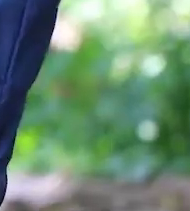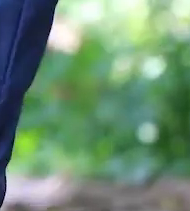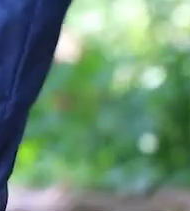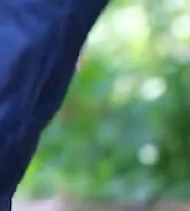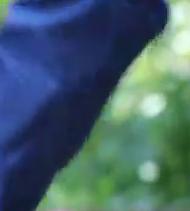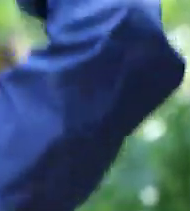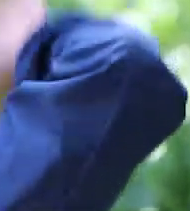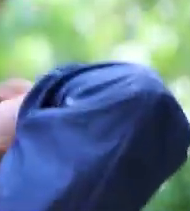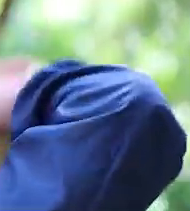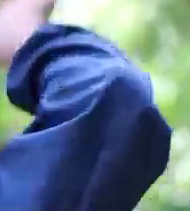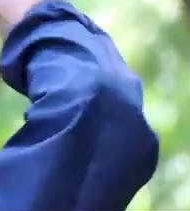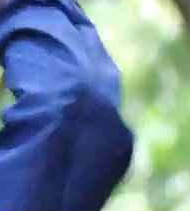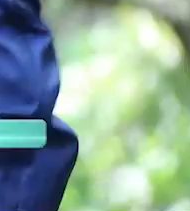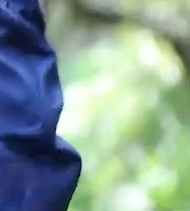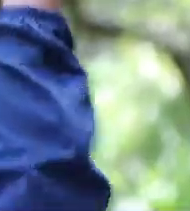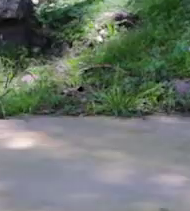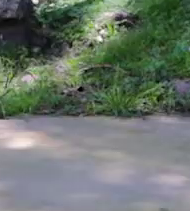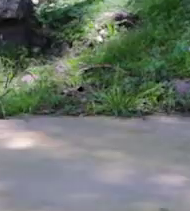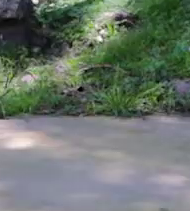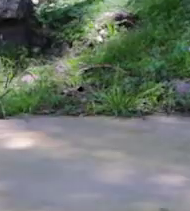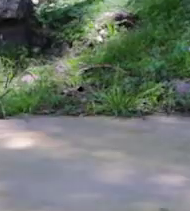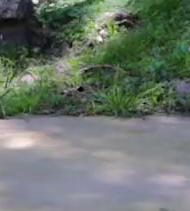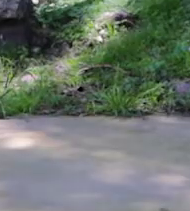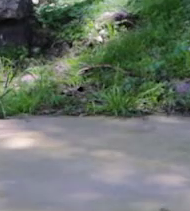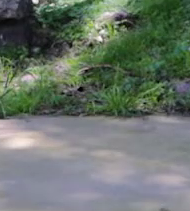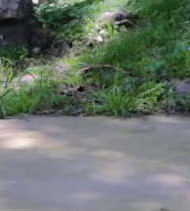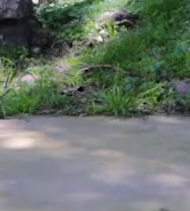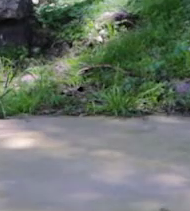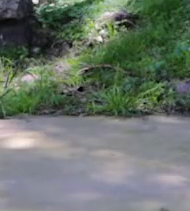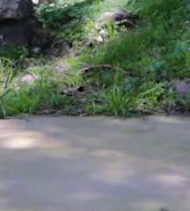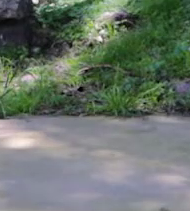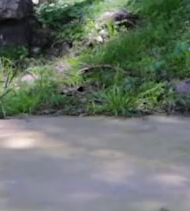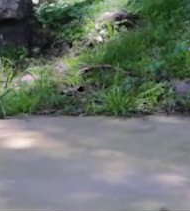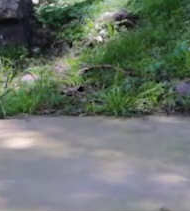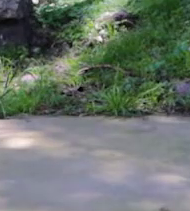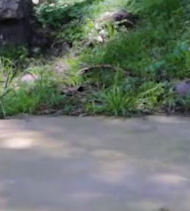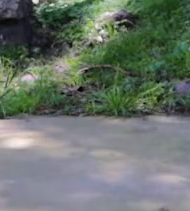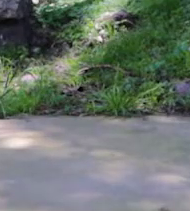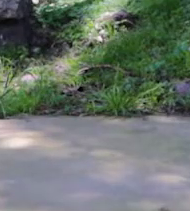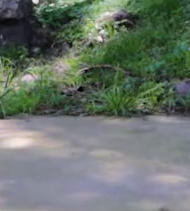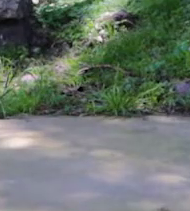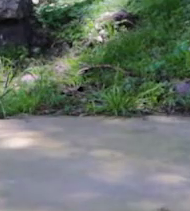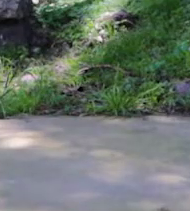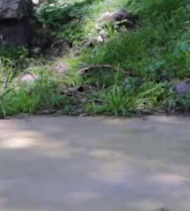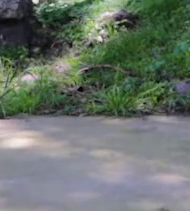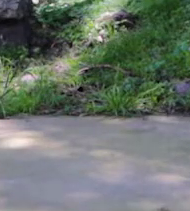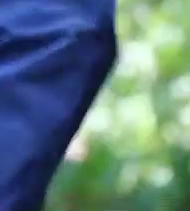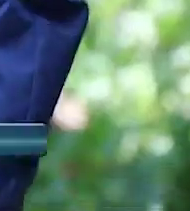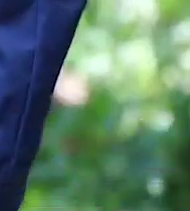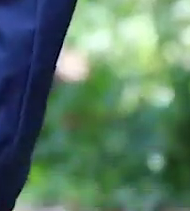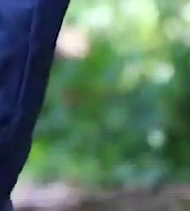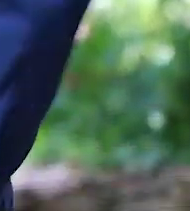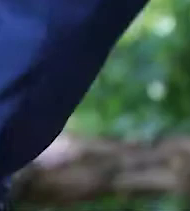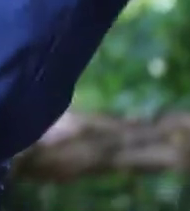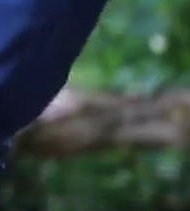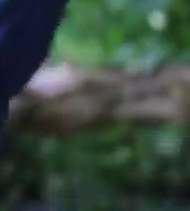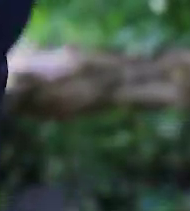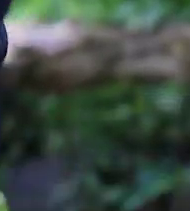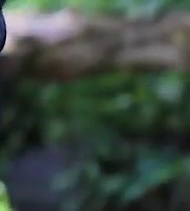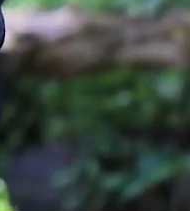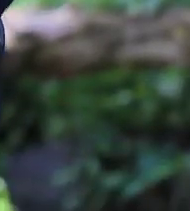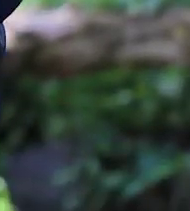Flexión y estendo. Con fuerza, con fuerza. Bien, Jair. Muy bien. Con fuerza. Uno más. Bien.